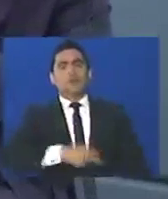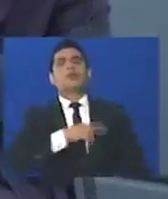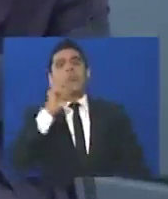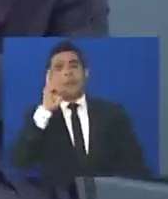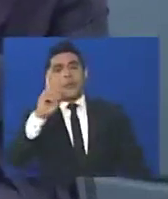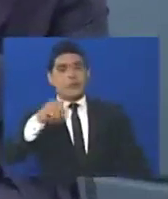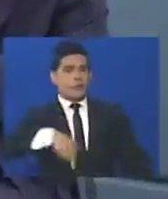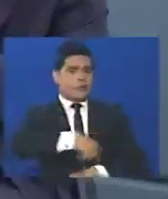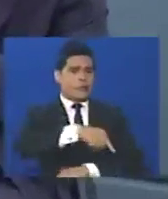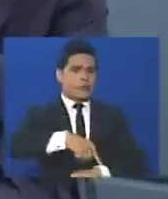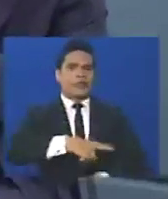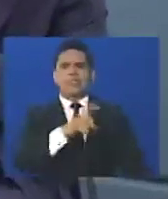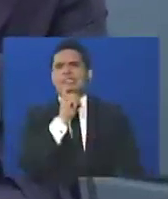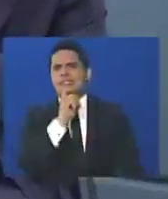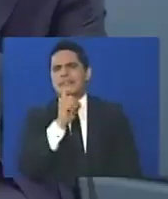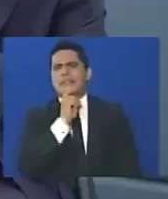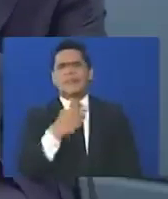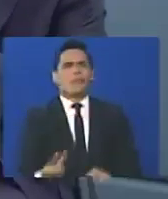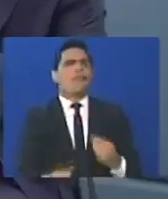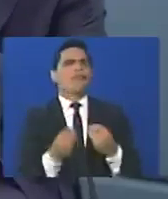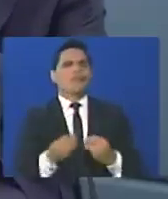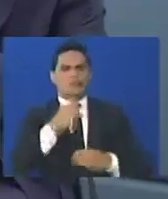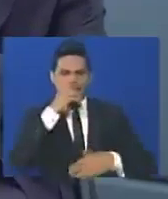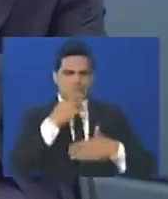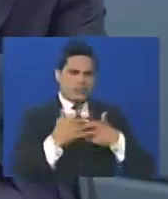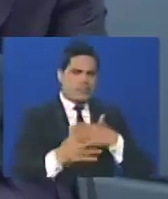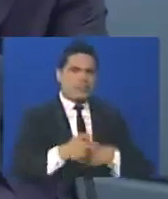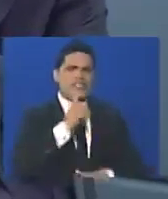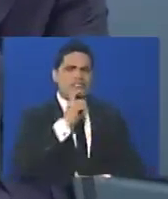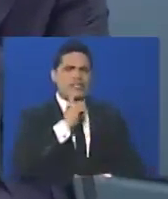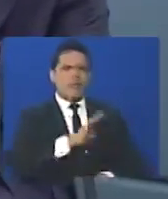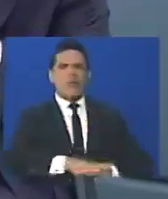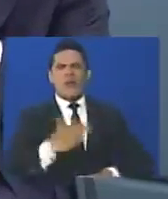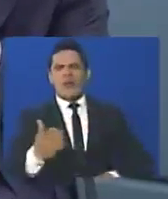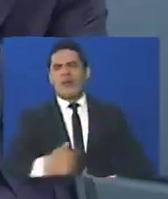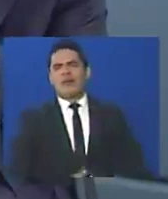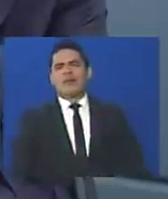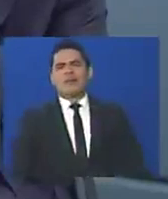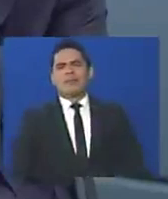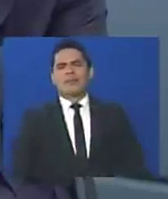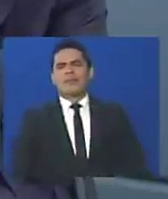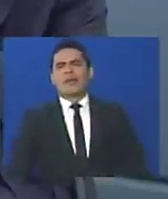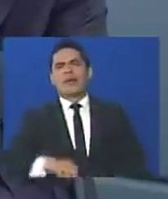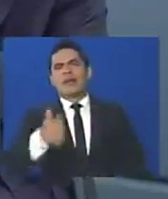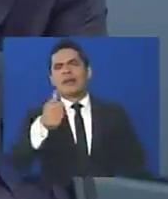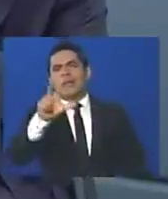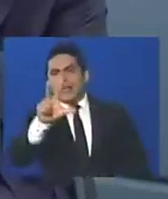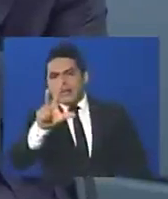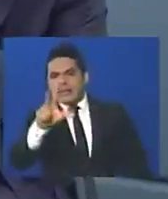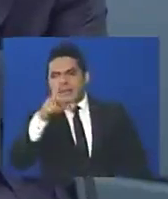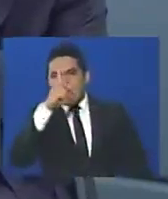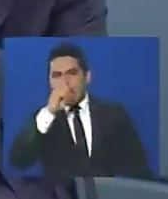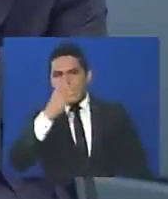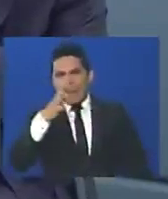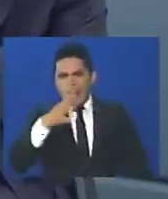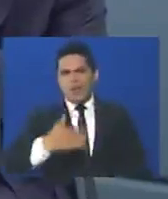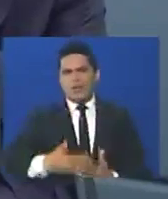un momento muy difícil, porque desde hace 13, 14 años,